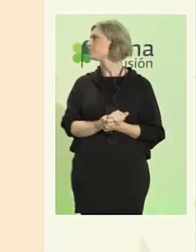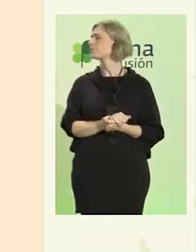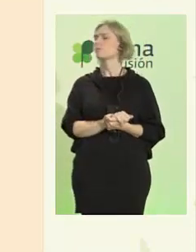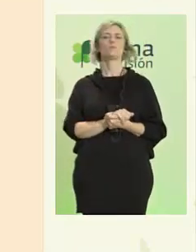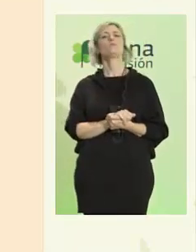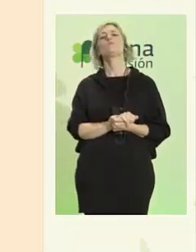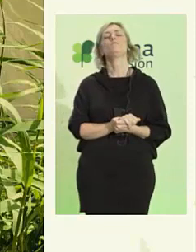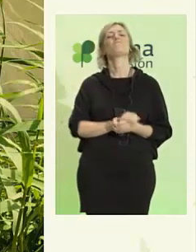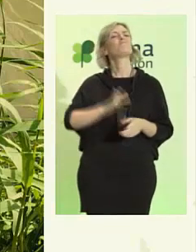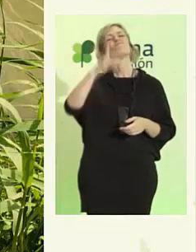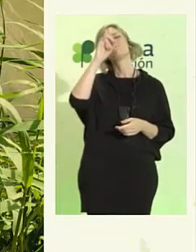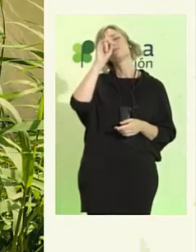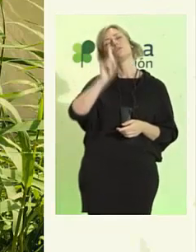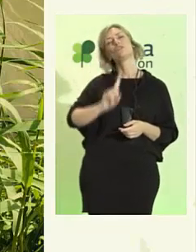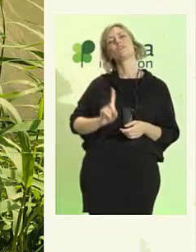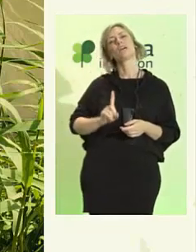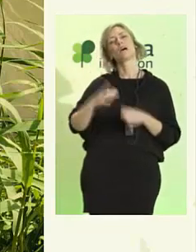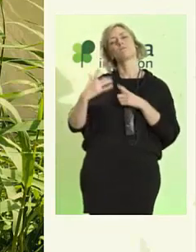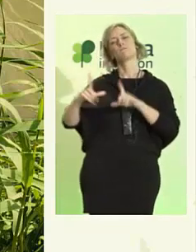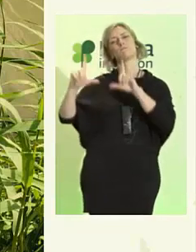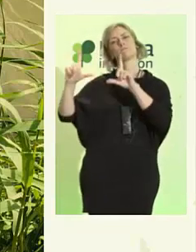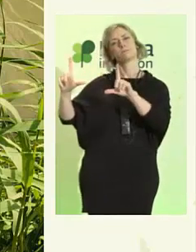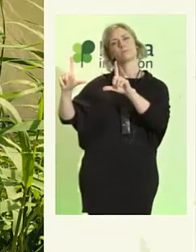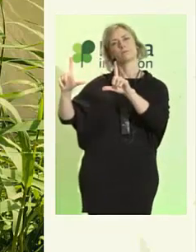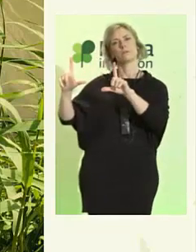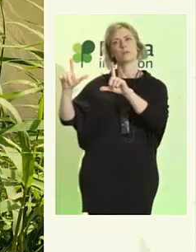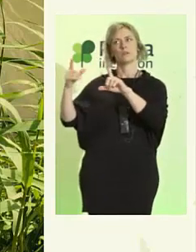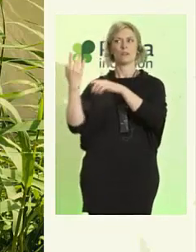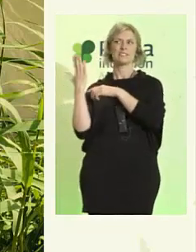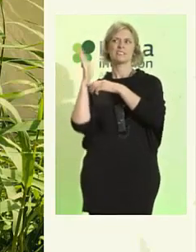No sabía si compartir esta imagen o no, pero allá voy.